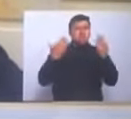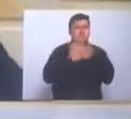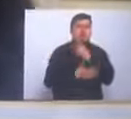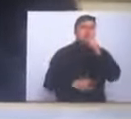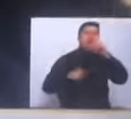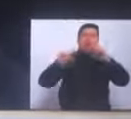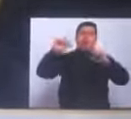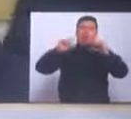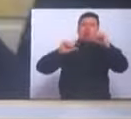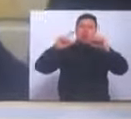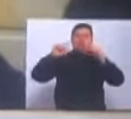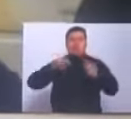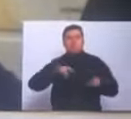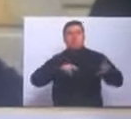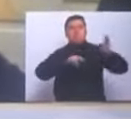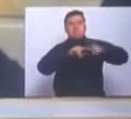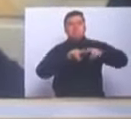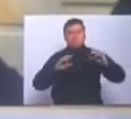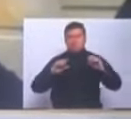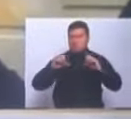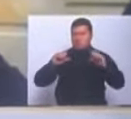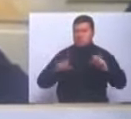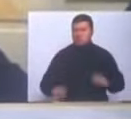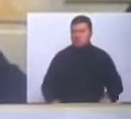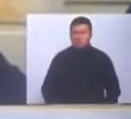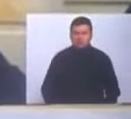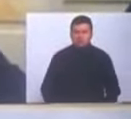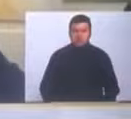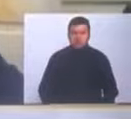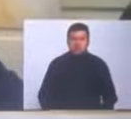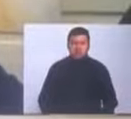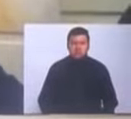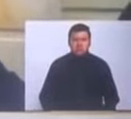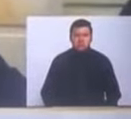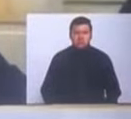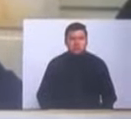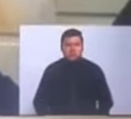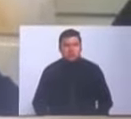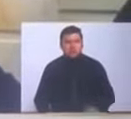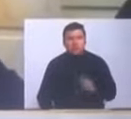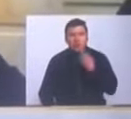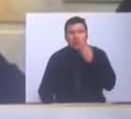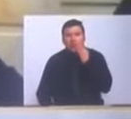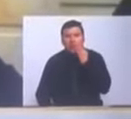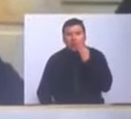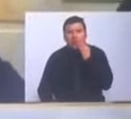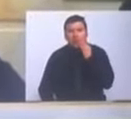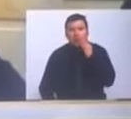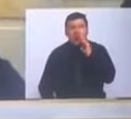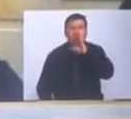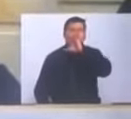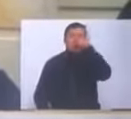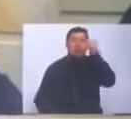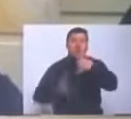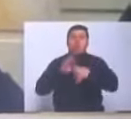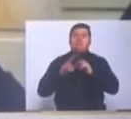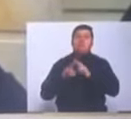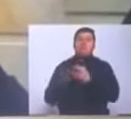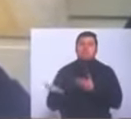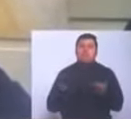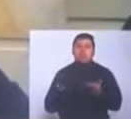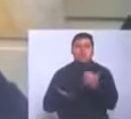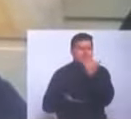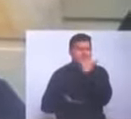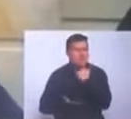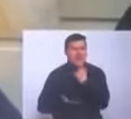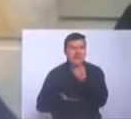tarifa y se le aumentaba la tarifa a los hogares en la costa caribe, prestando a ellos